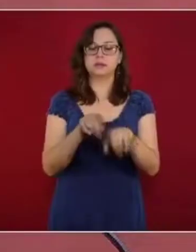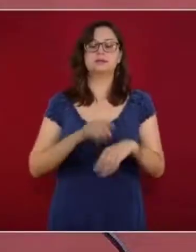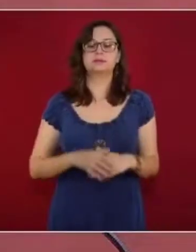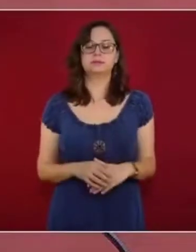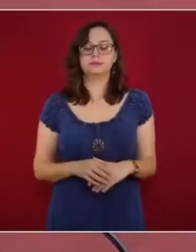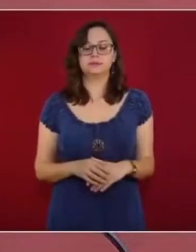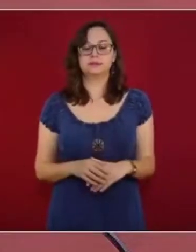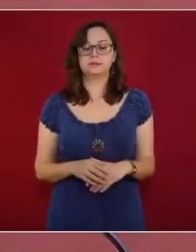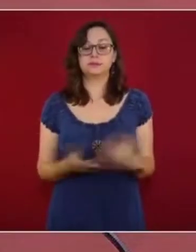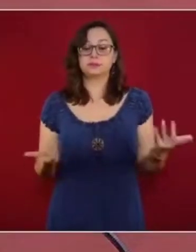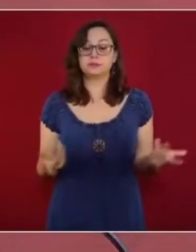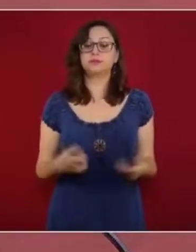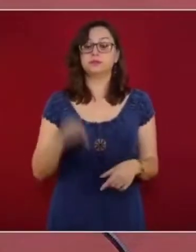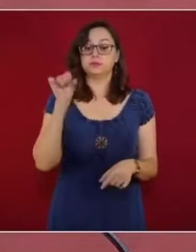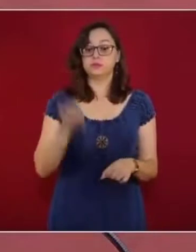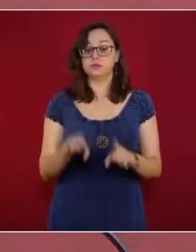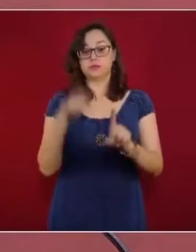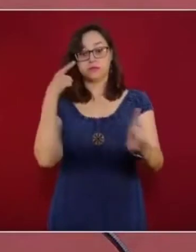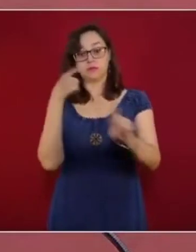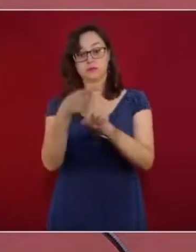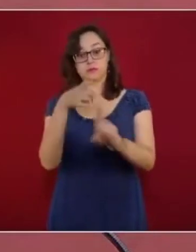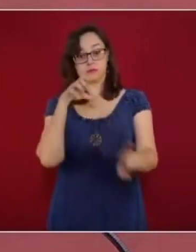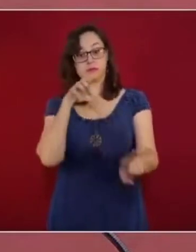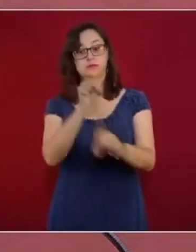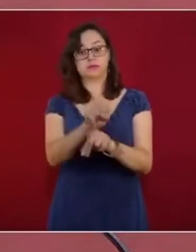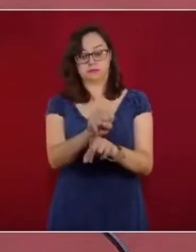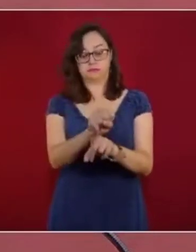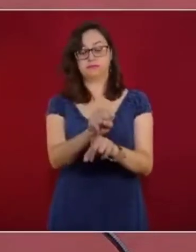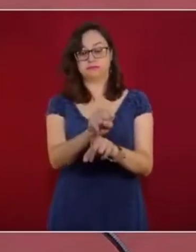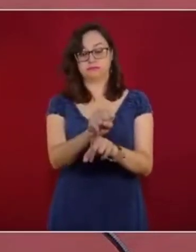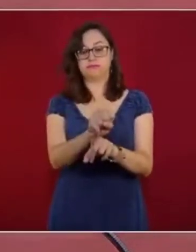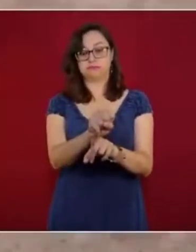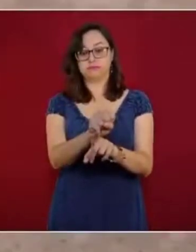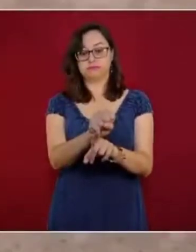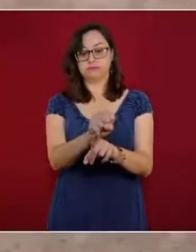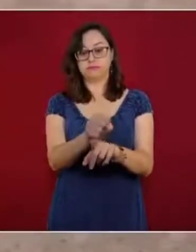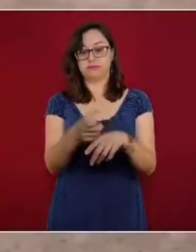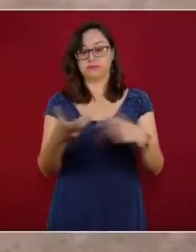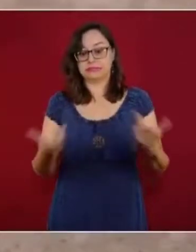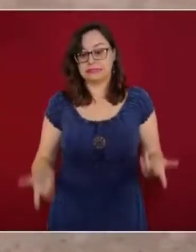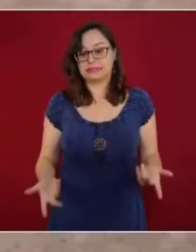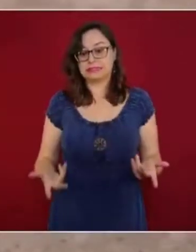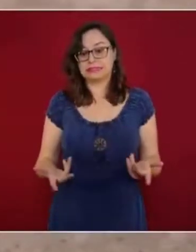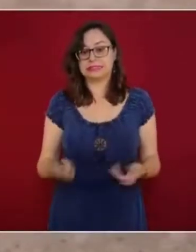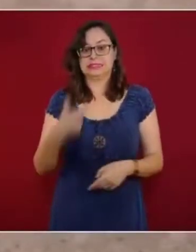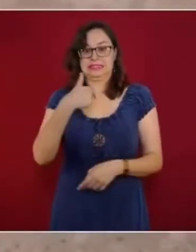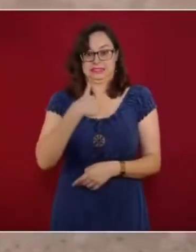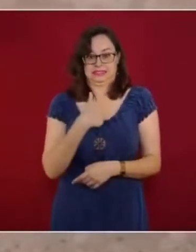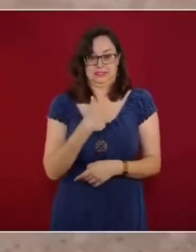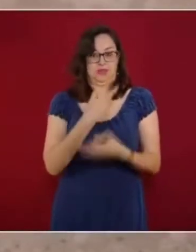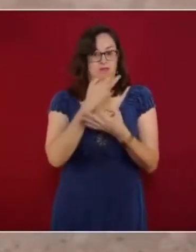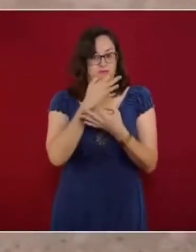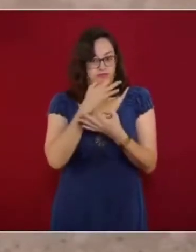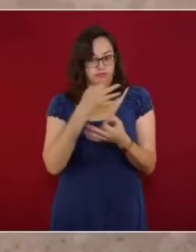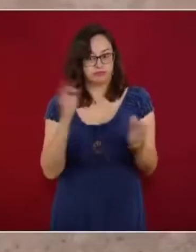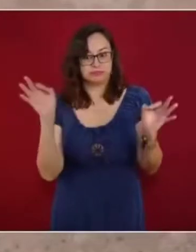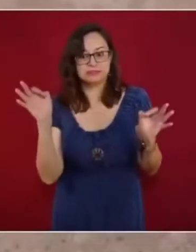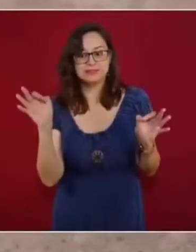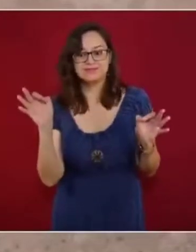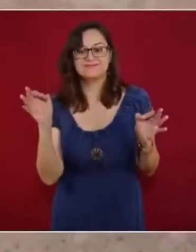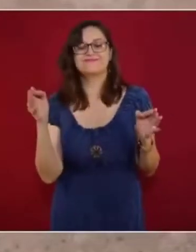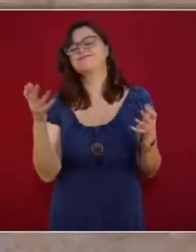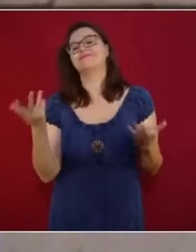Este logro que sea, así que ahorita les voy a comentar, que por cierto, ya me tomé el atrevimiento de hacerlo yo el comunicado,